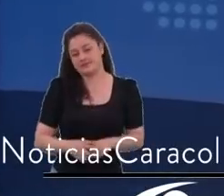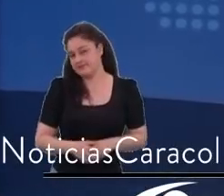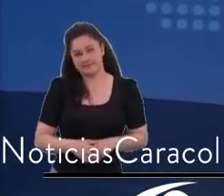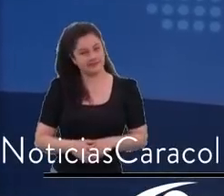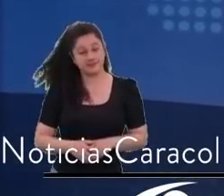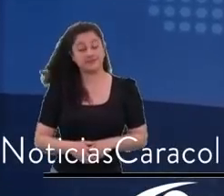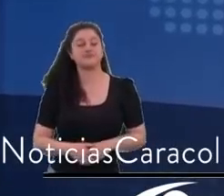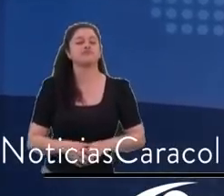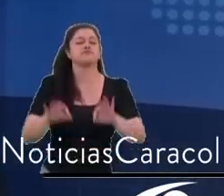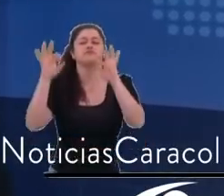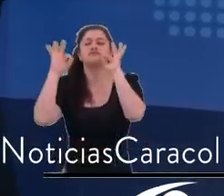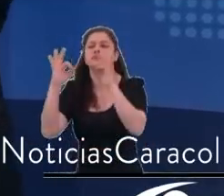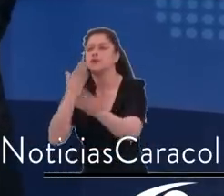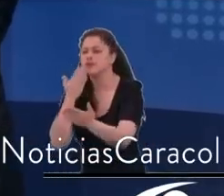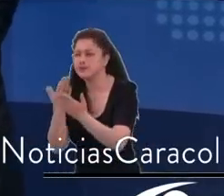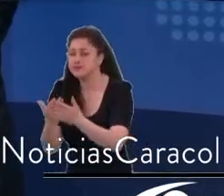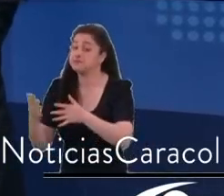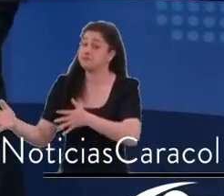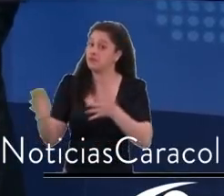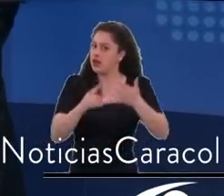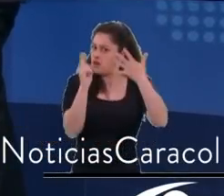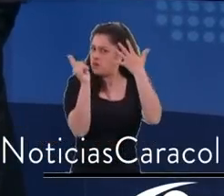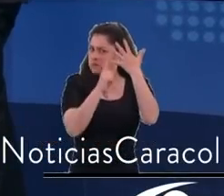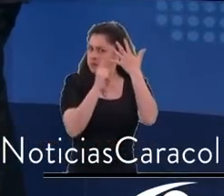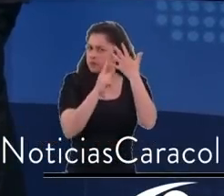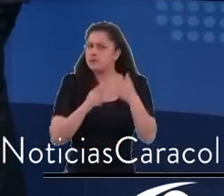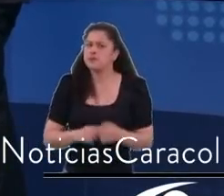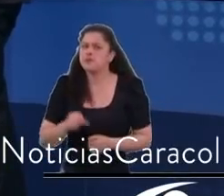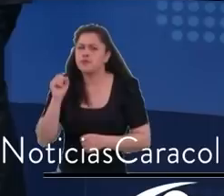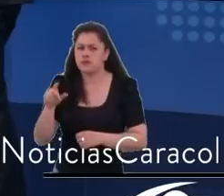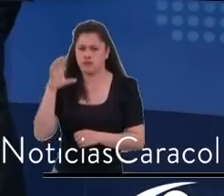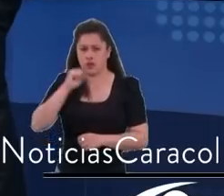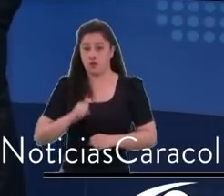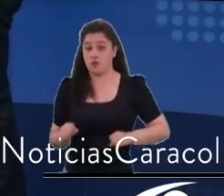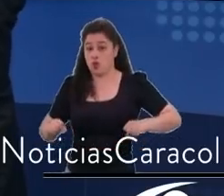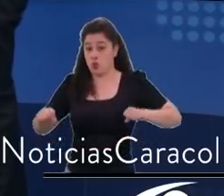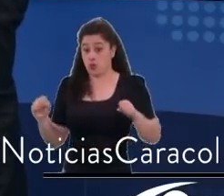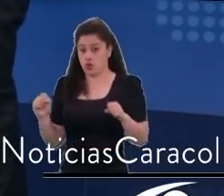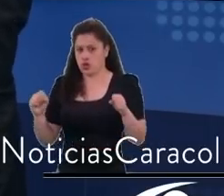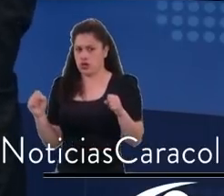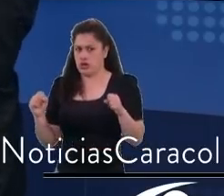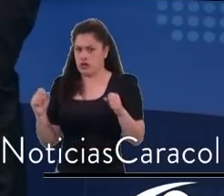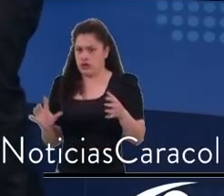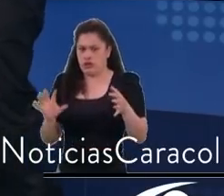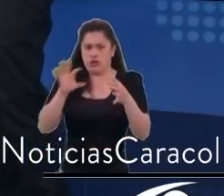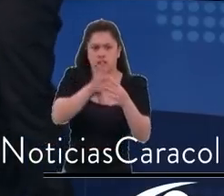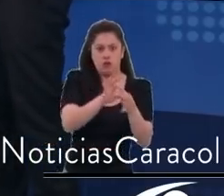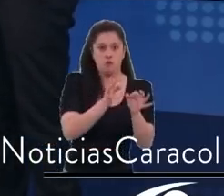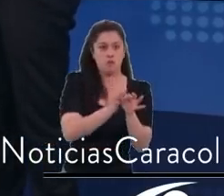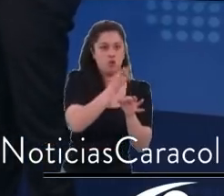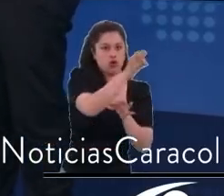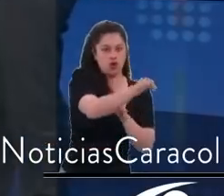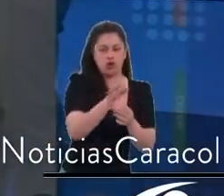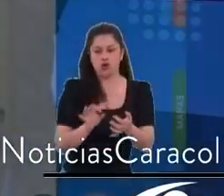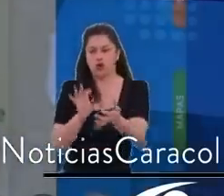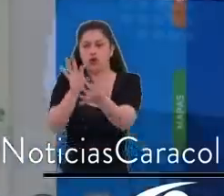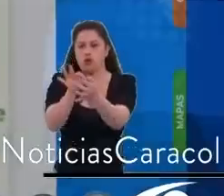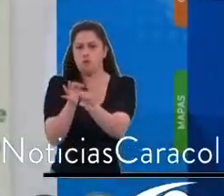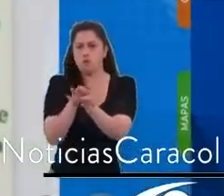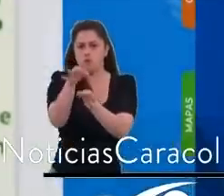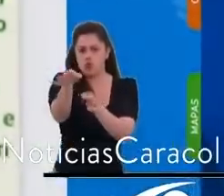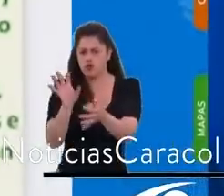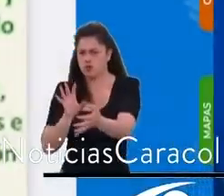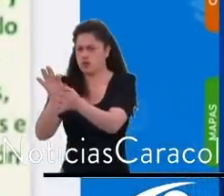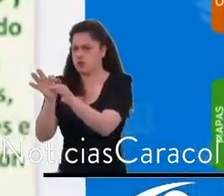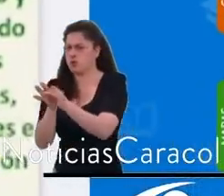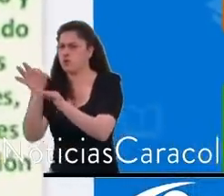región integrada, innovadora y sostenible con buen ordenamiento, urbanismo y demás, que es más o menos lo que usted ya venía mencionando. Tener en